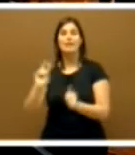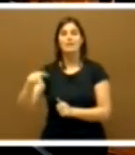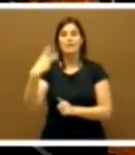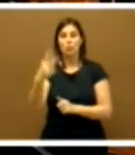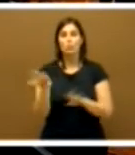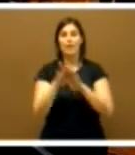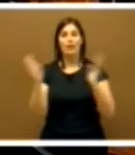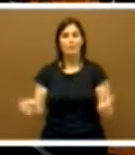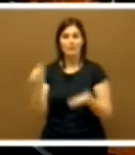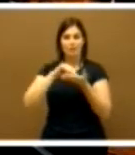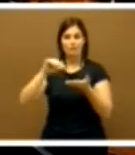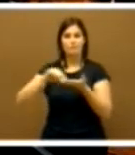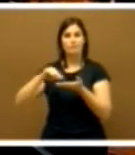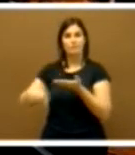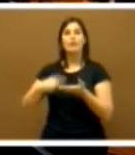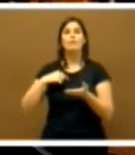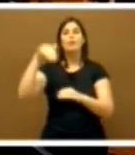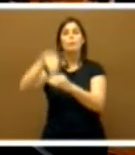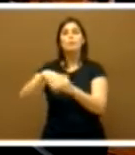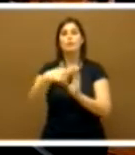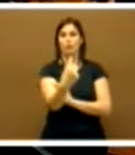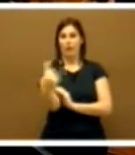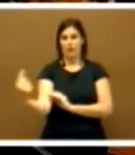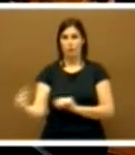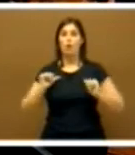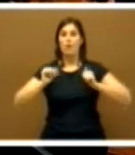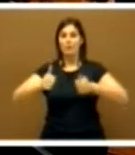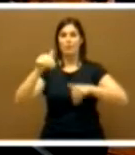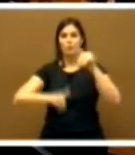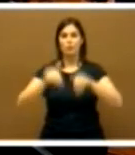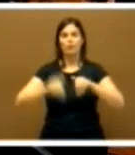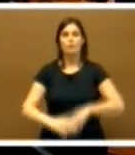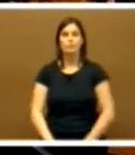irá tomando nota de las votaciones de su señoría. Comenzamos la votación.